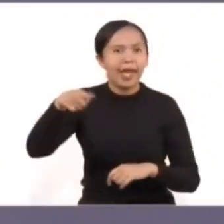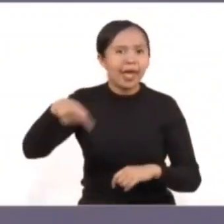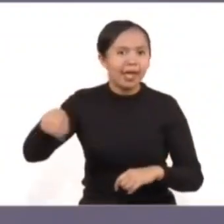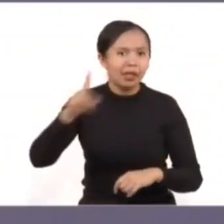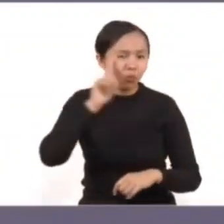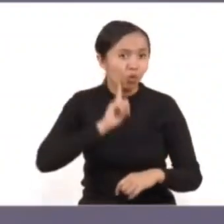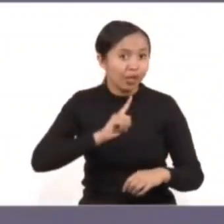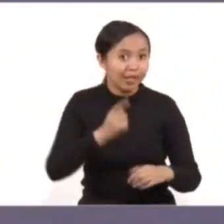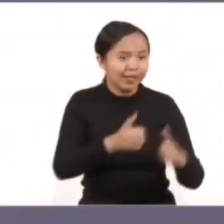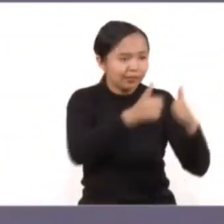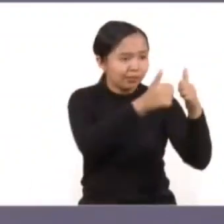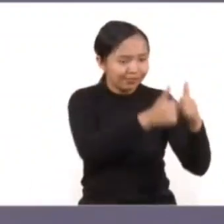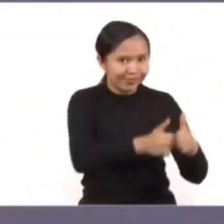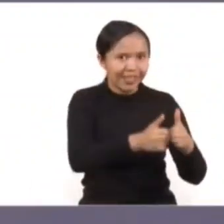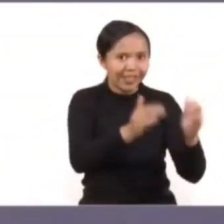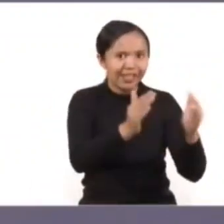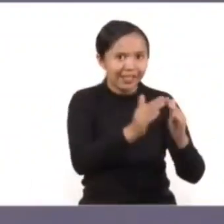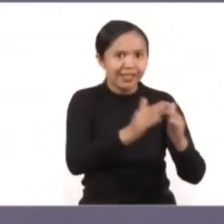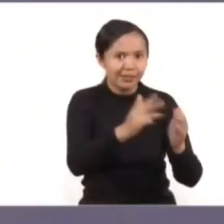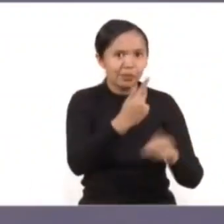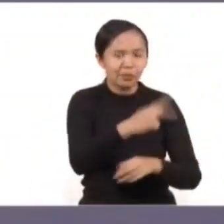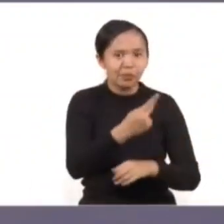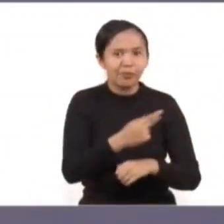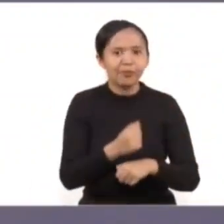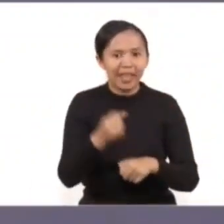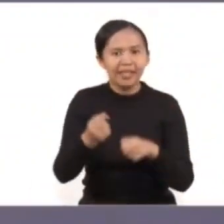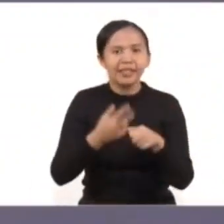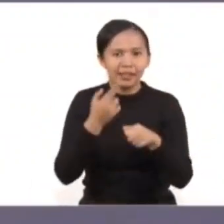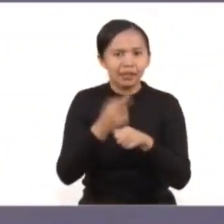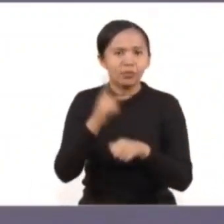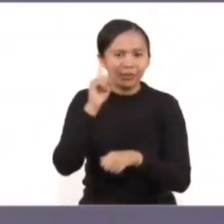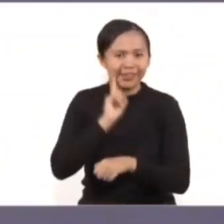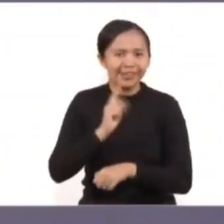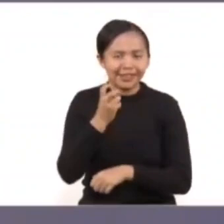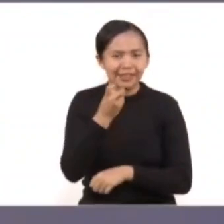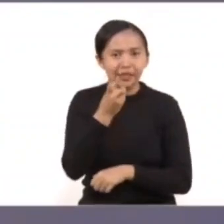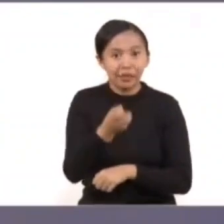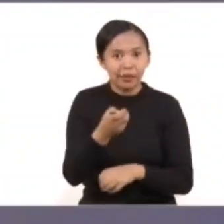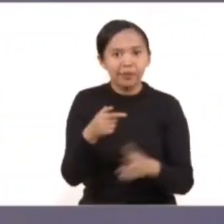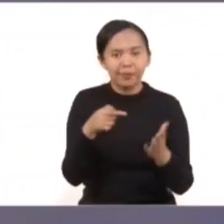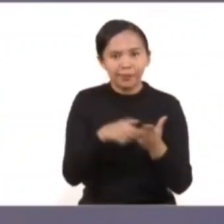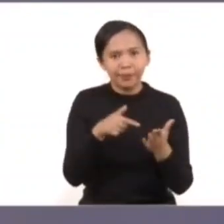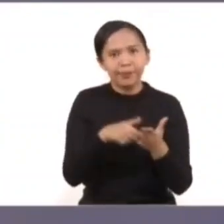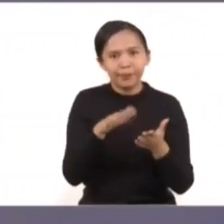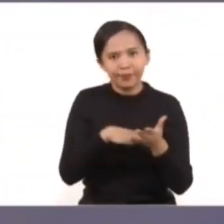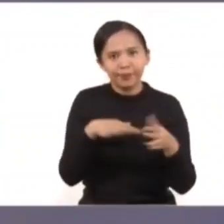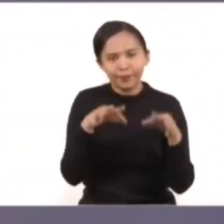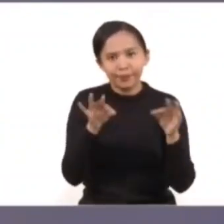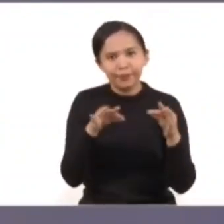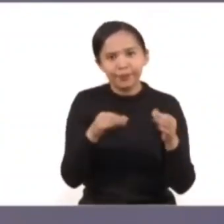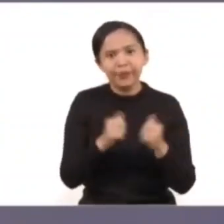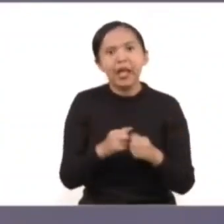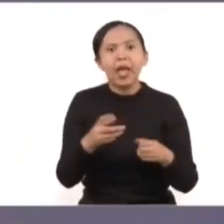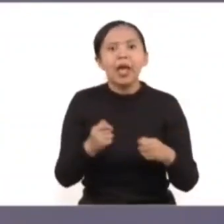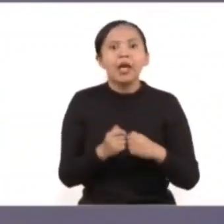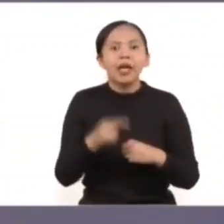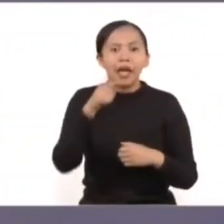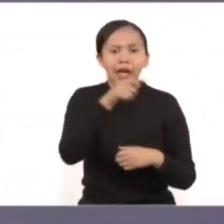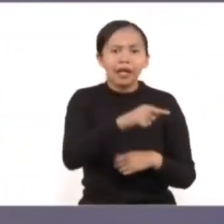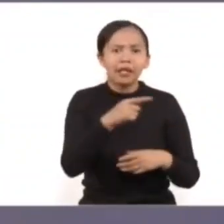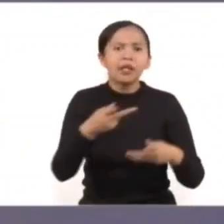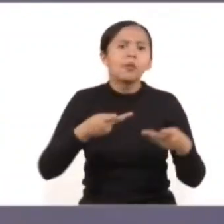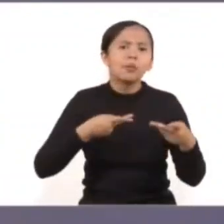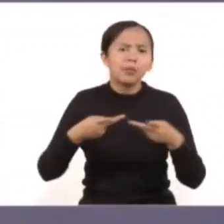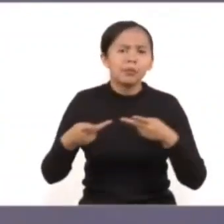condiciones. En la Secretaría de las Mujeres, con nuestra célula para el trámite de medidas de protección,